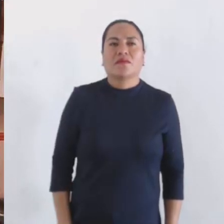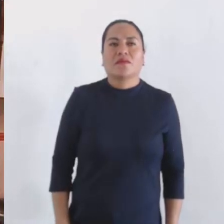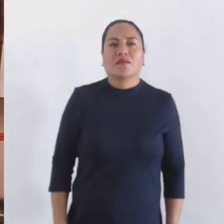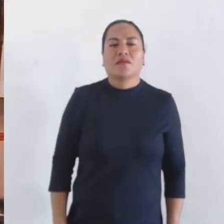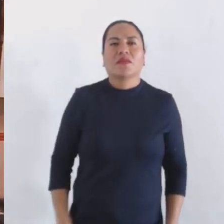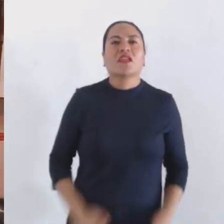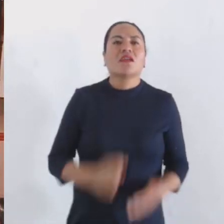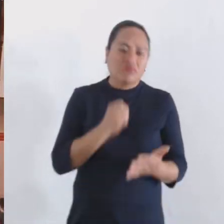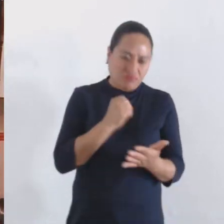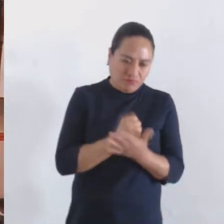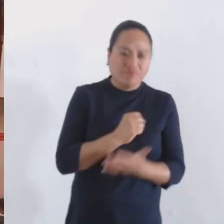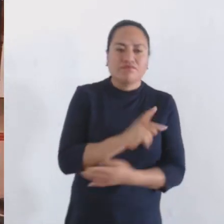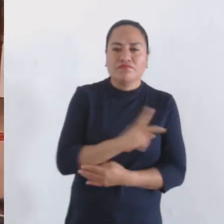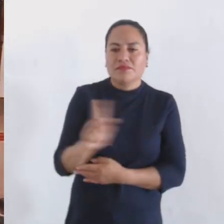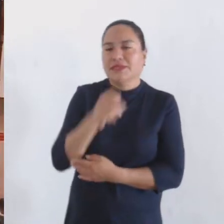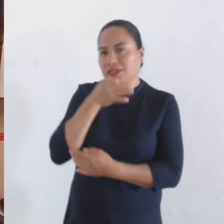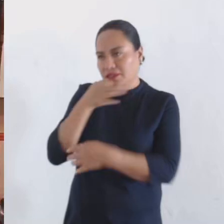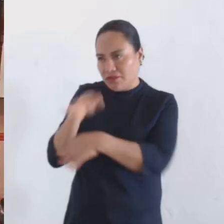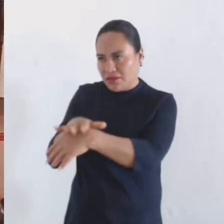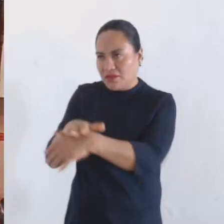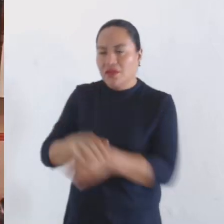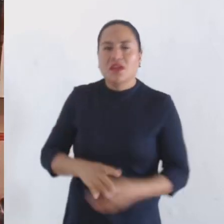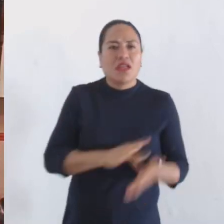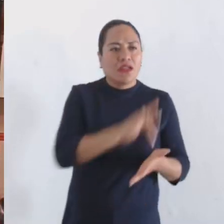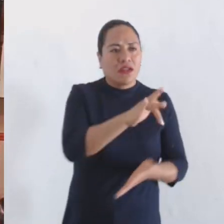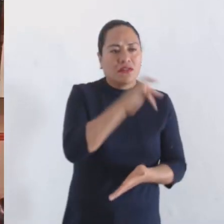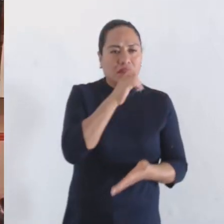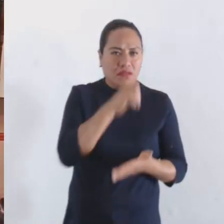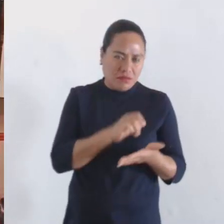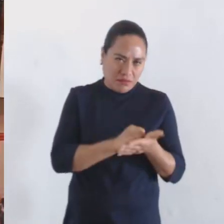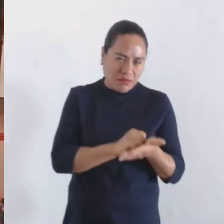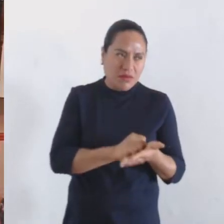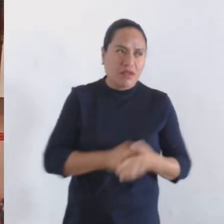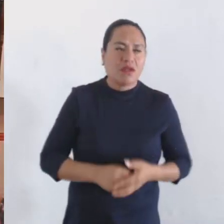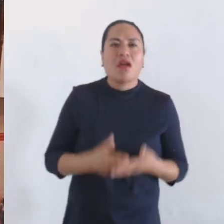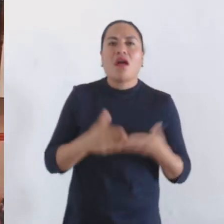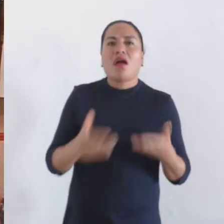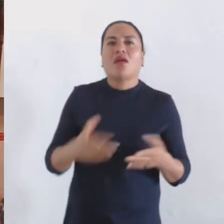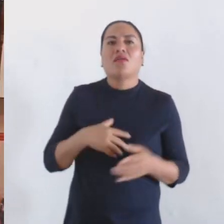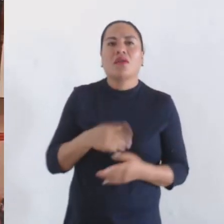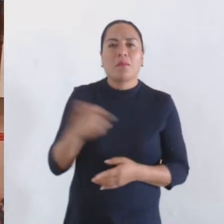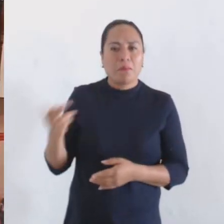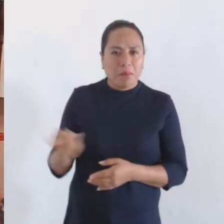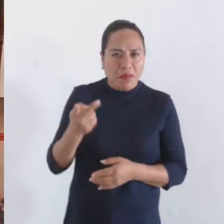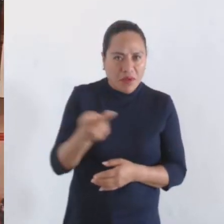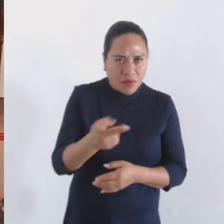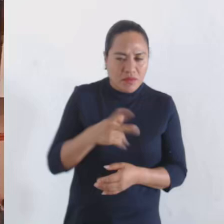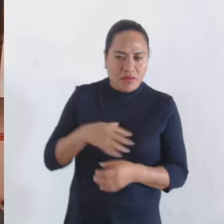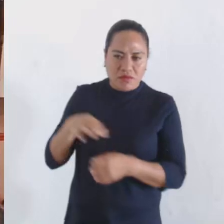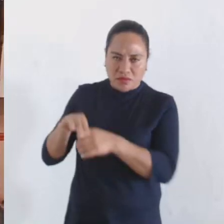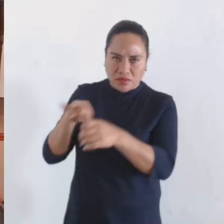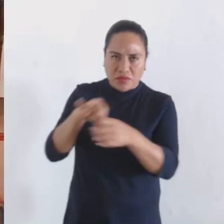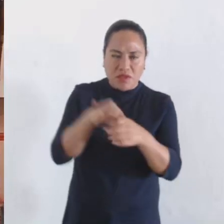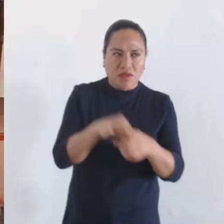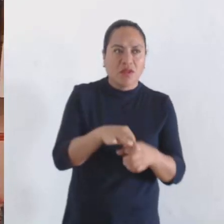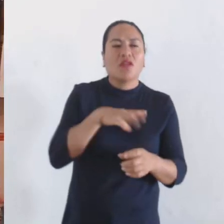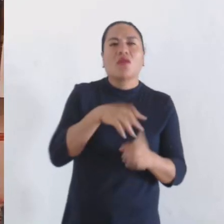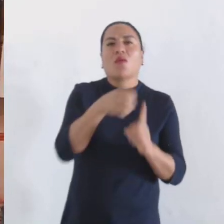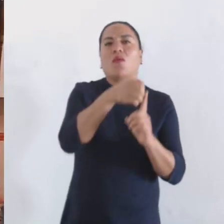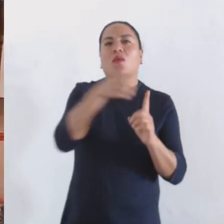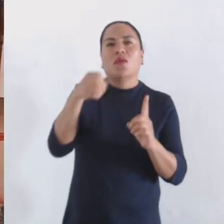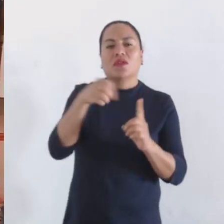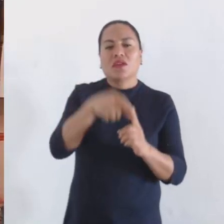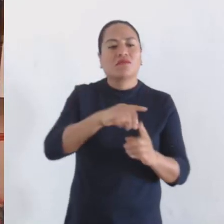Aprobado por unanimidad de los presentes. Gracias, secretaria. Someta ahora la aprobación de este honorable dictabildo, el proyecto de orden del día